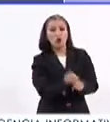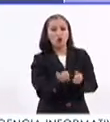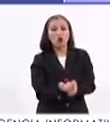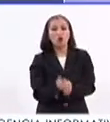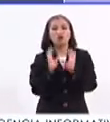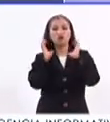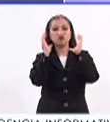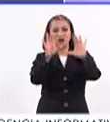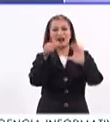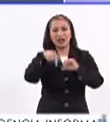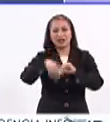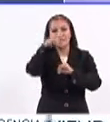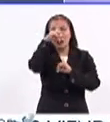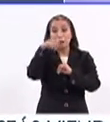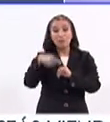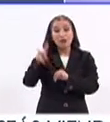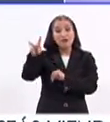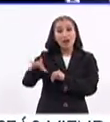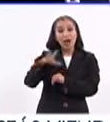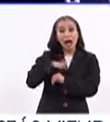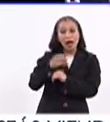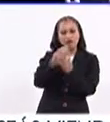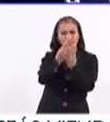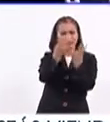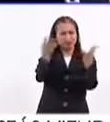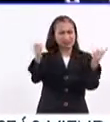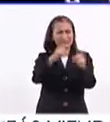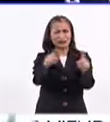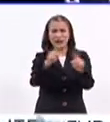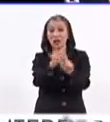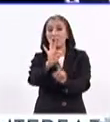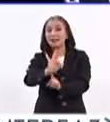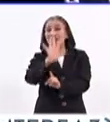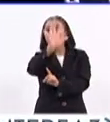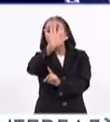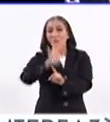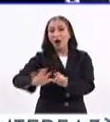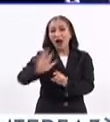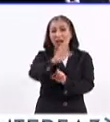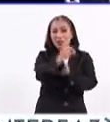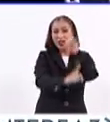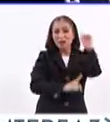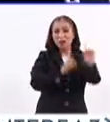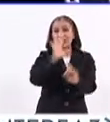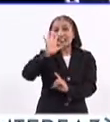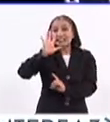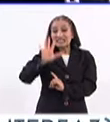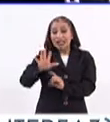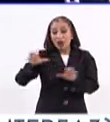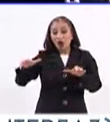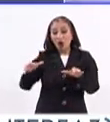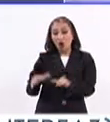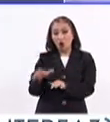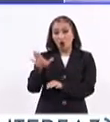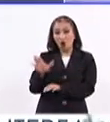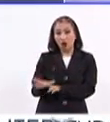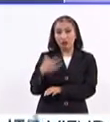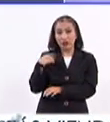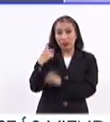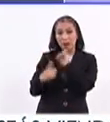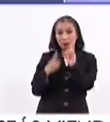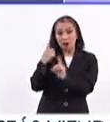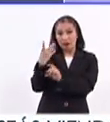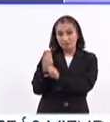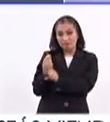aquí en nuestro país, pero la realidad es que el abanico es muy grande, existen 45 disciplinas convencionales y 5 disciplinas de